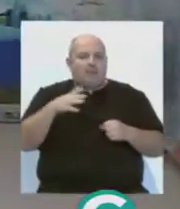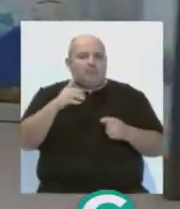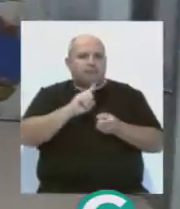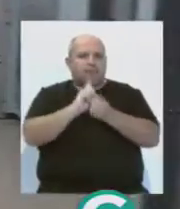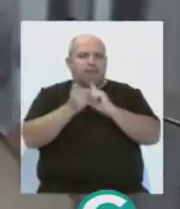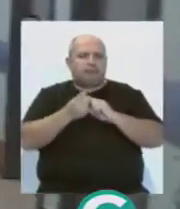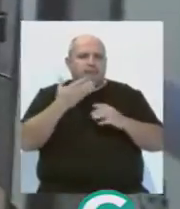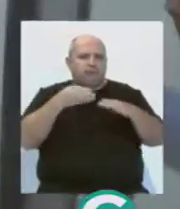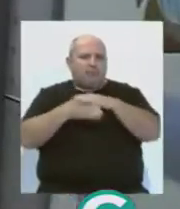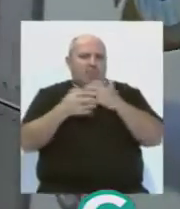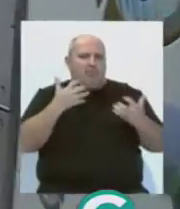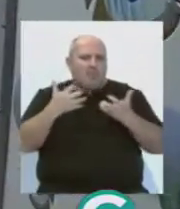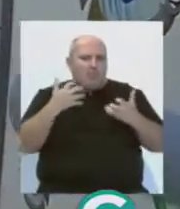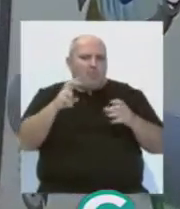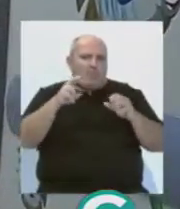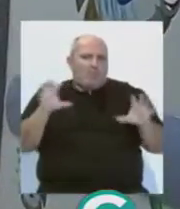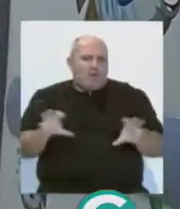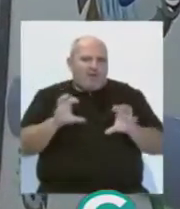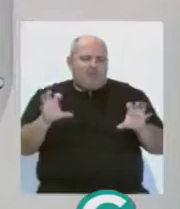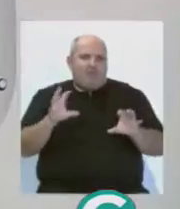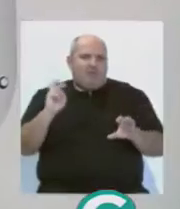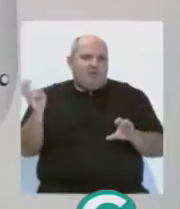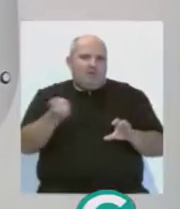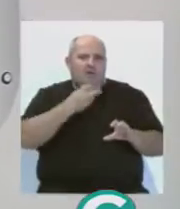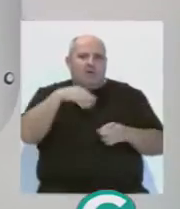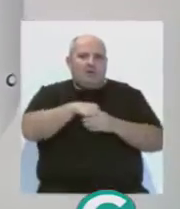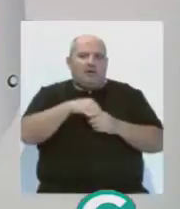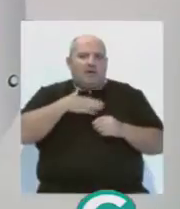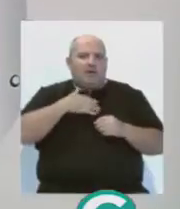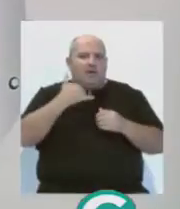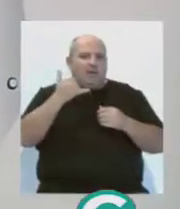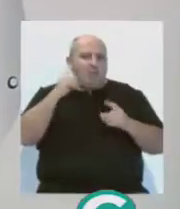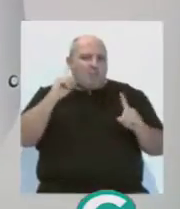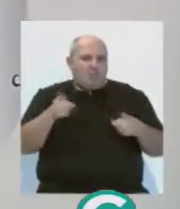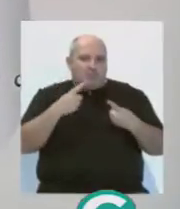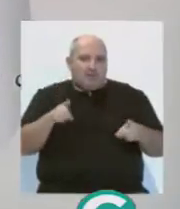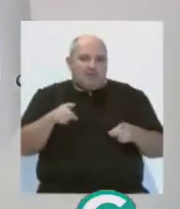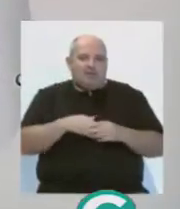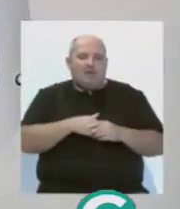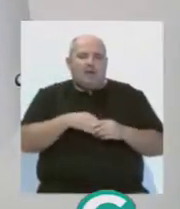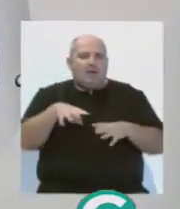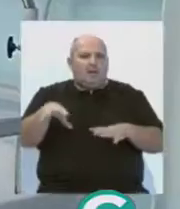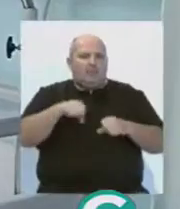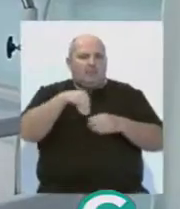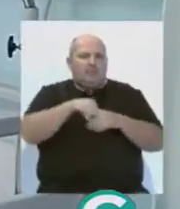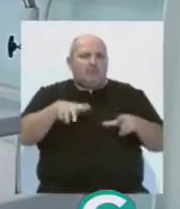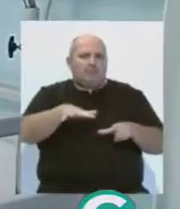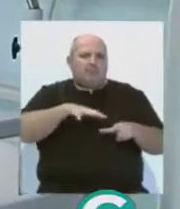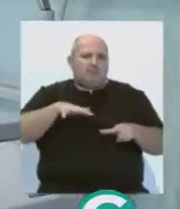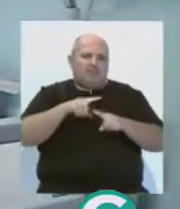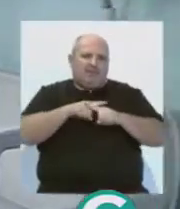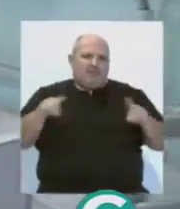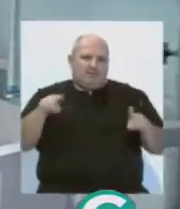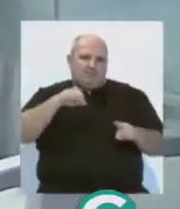transformado a través de decoración, nuevo mobiliario, equipamiento clínico e hilo musical. Los pacientes serán acogidos en un entorno muy